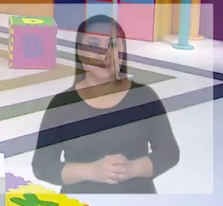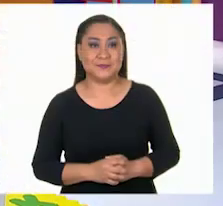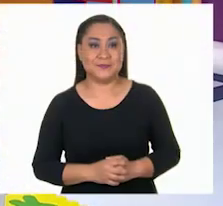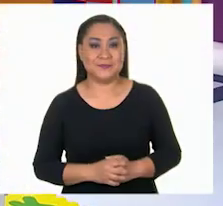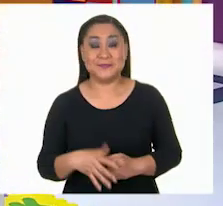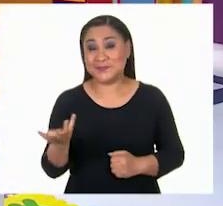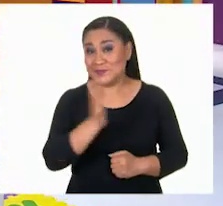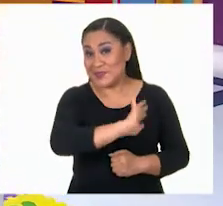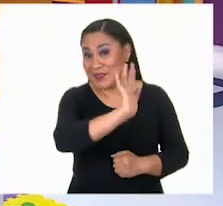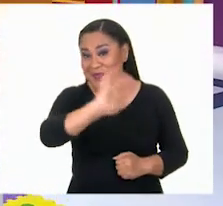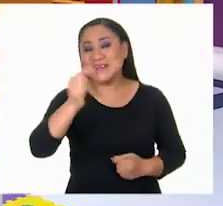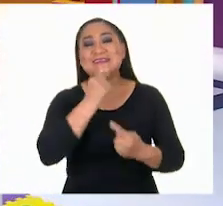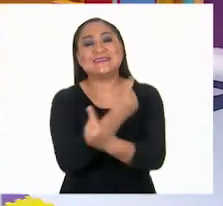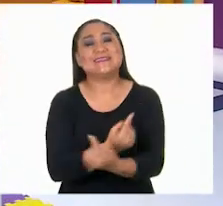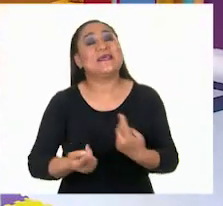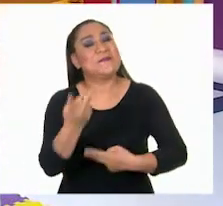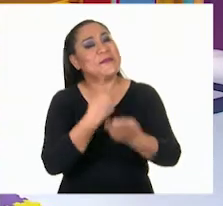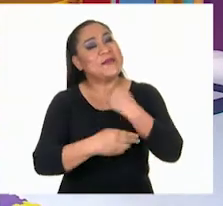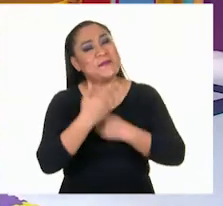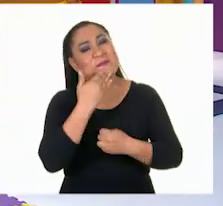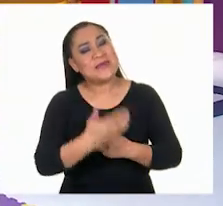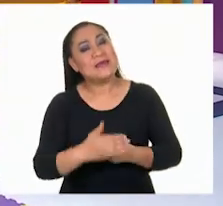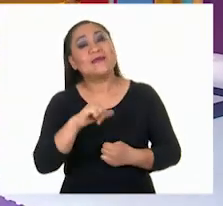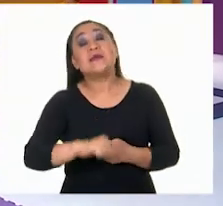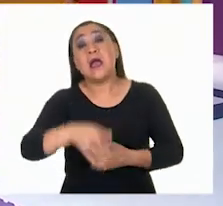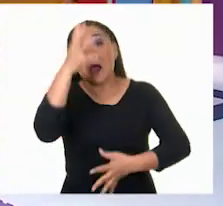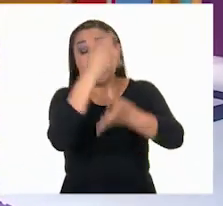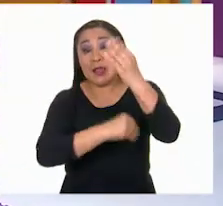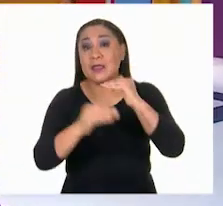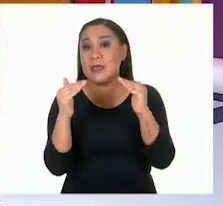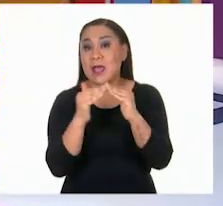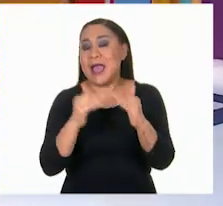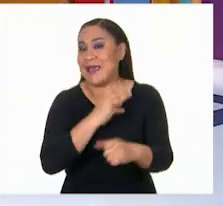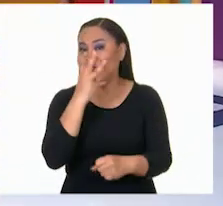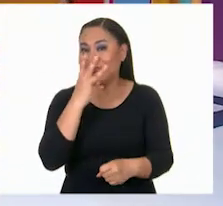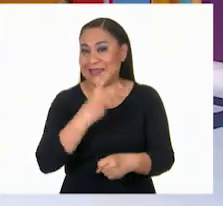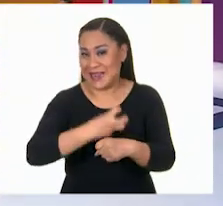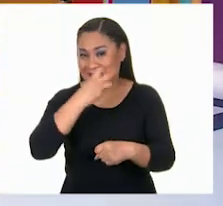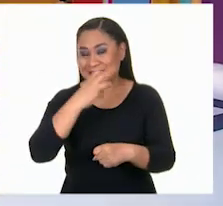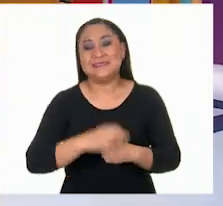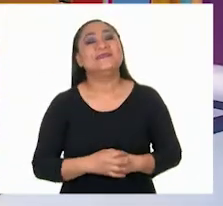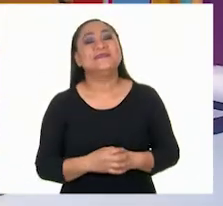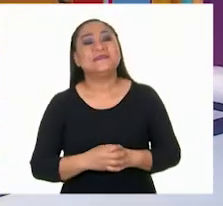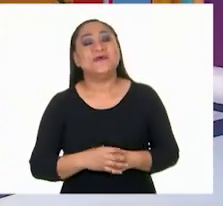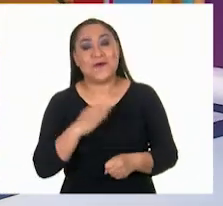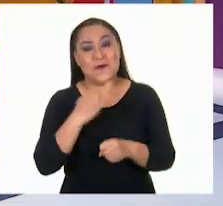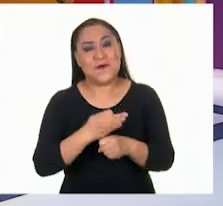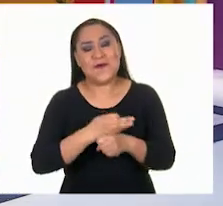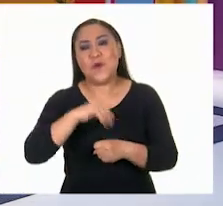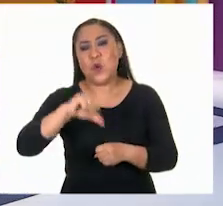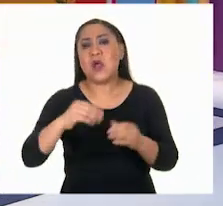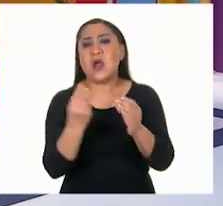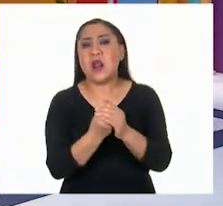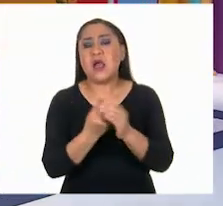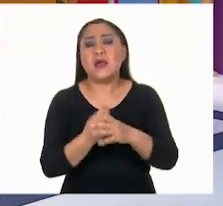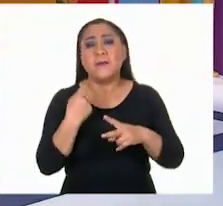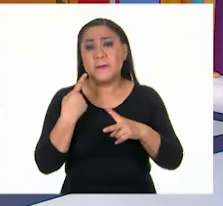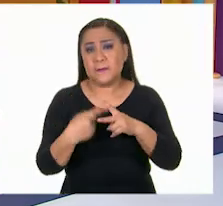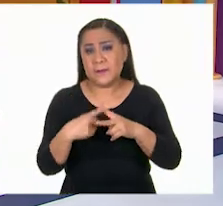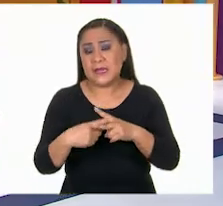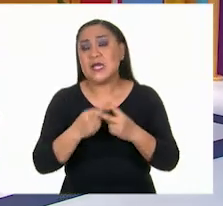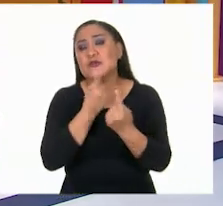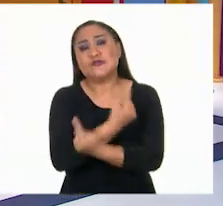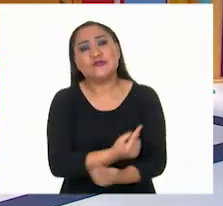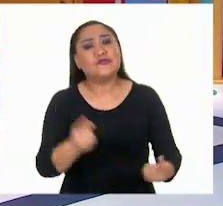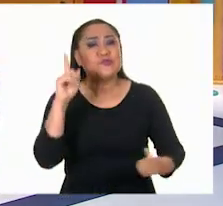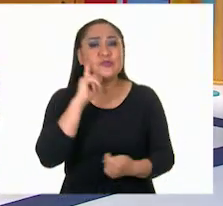¡Hola, niñas y niños! Bienvenidas y bienvenidos a Aprenden Casa 3. Hoy tenemos una clase de matemáticas para niñas